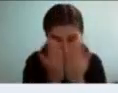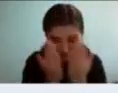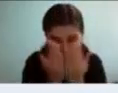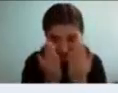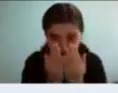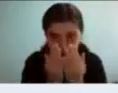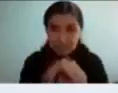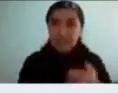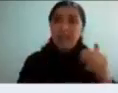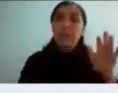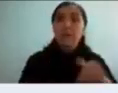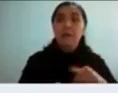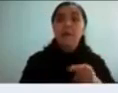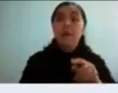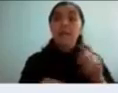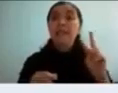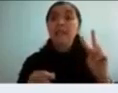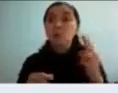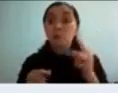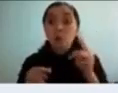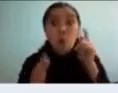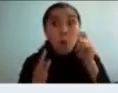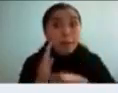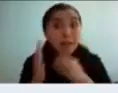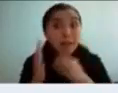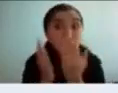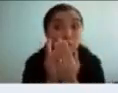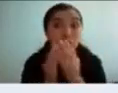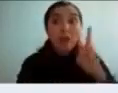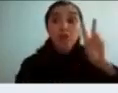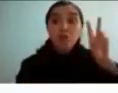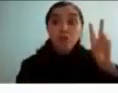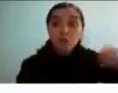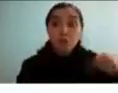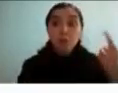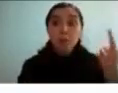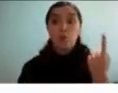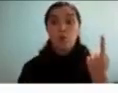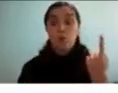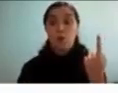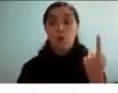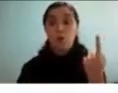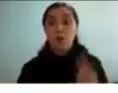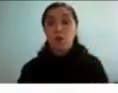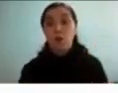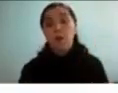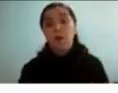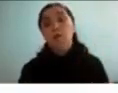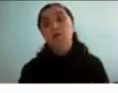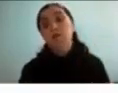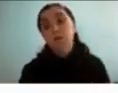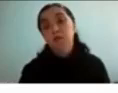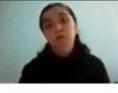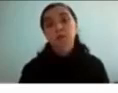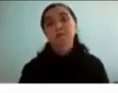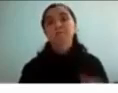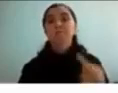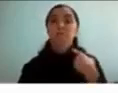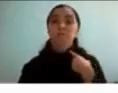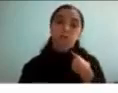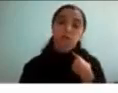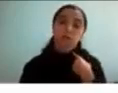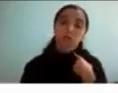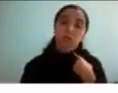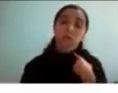segunda prueba es un 2-1 y entonces el problema es que eso obviamente te afecta te afecta porque